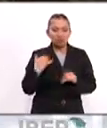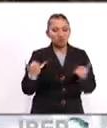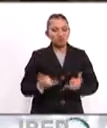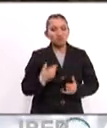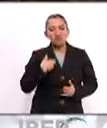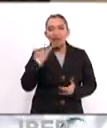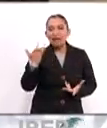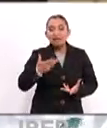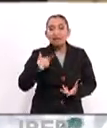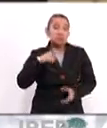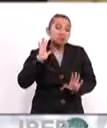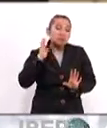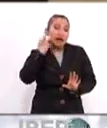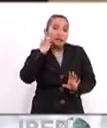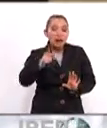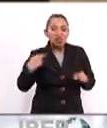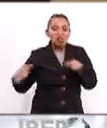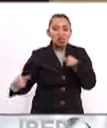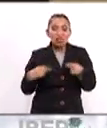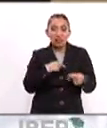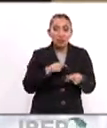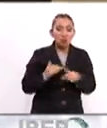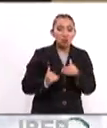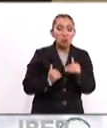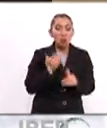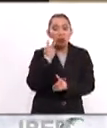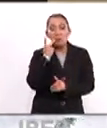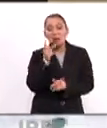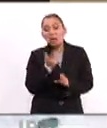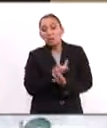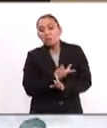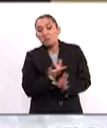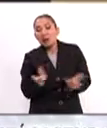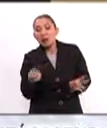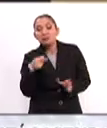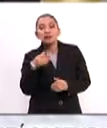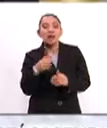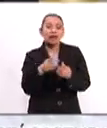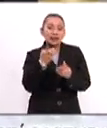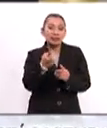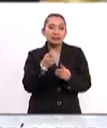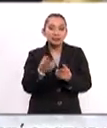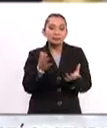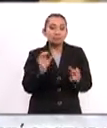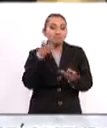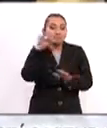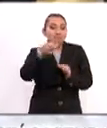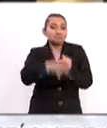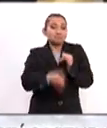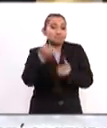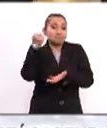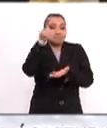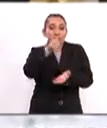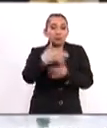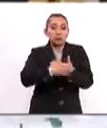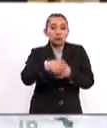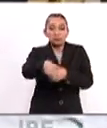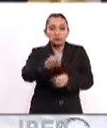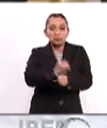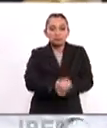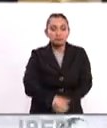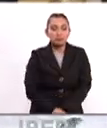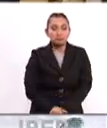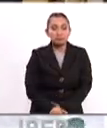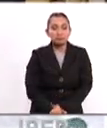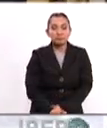hacerlo. Por lo pronto, pues habrá una tensa calma hasta que veamos cómo empieza a despejarse este desenlace presupuestal en las próximas semanas.